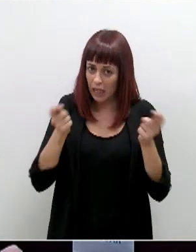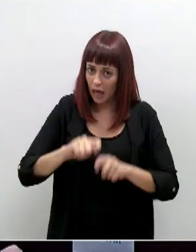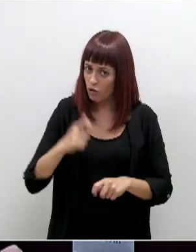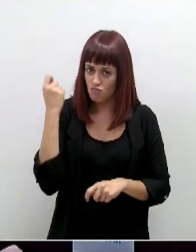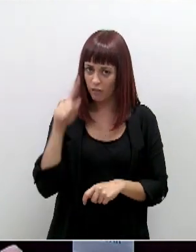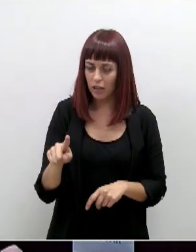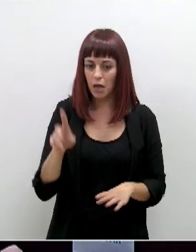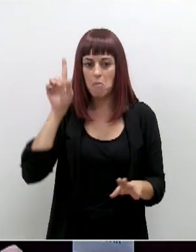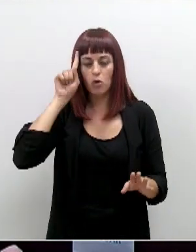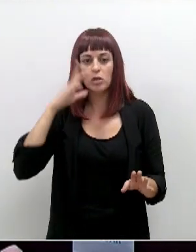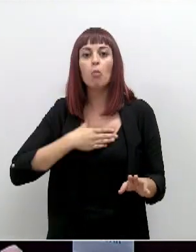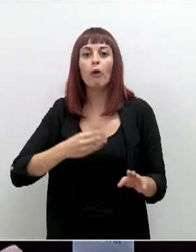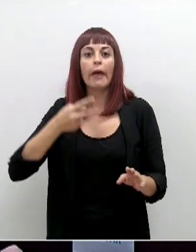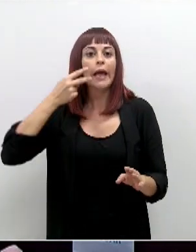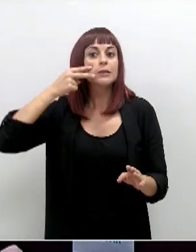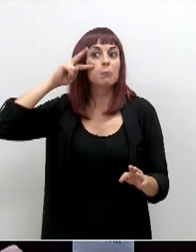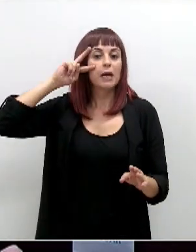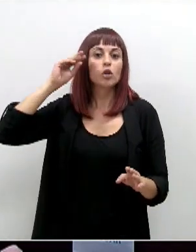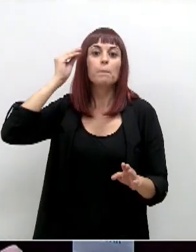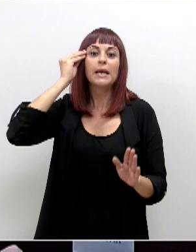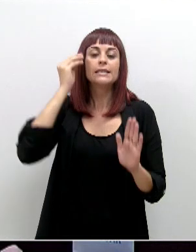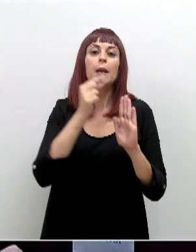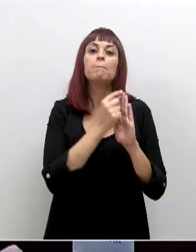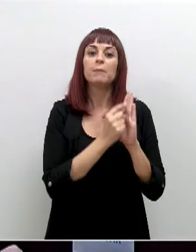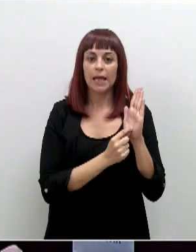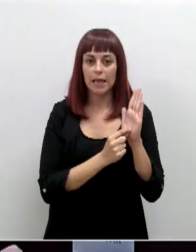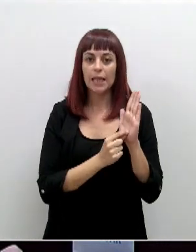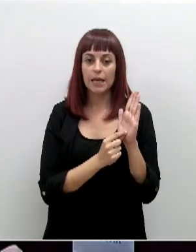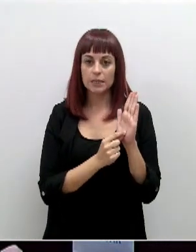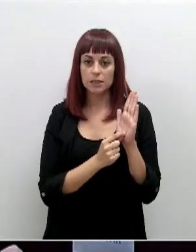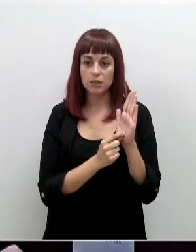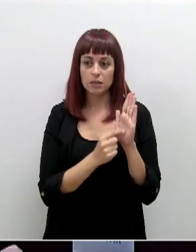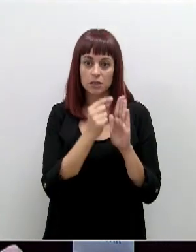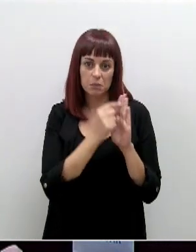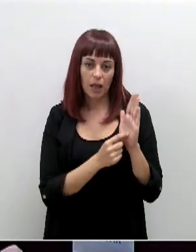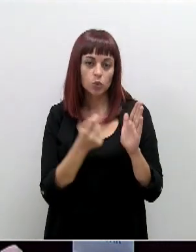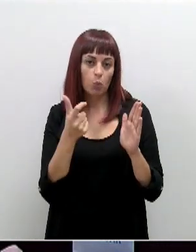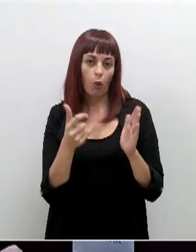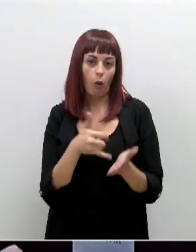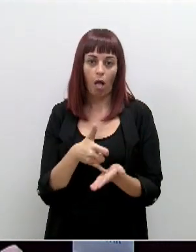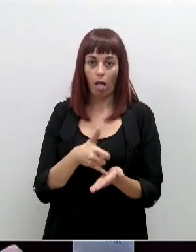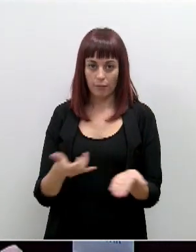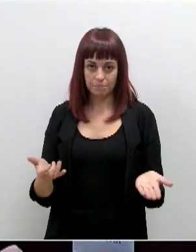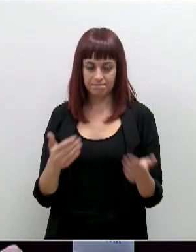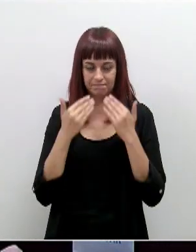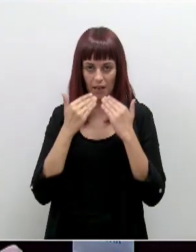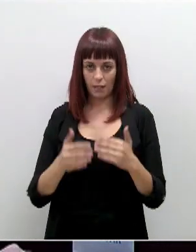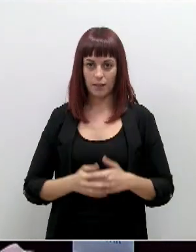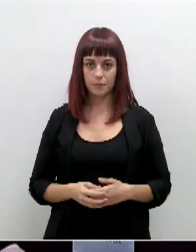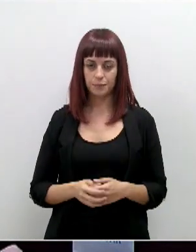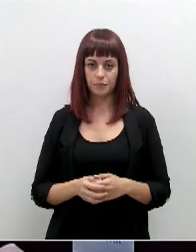No sé, quizás haya expertos que piensen que las medidas, pese a la contundencia de las que ustedes hablan, sea un poco laxa en ese sentido. Muchas gracias.